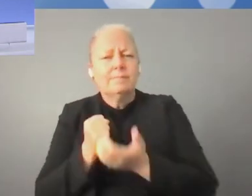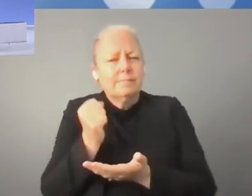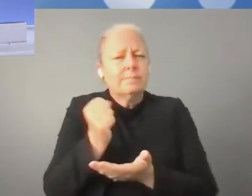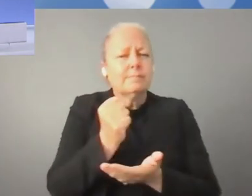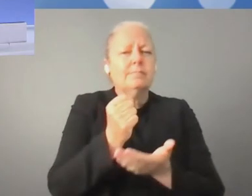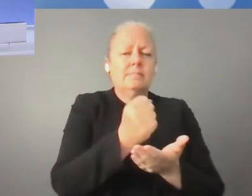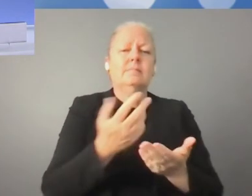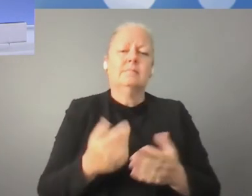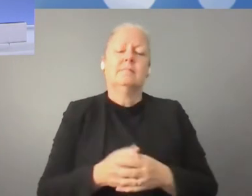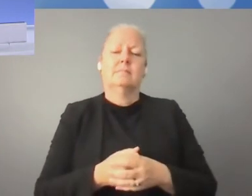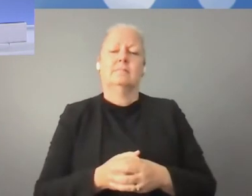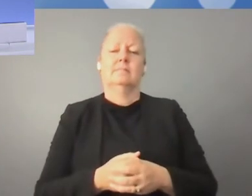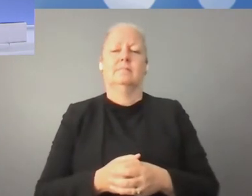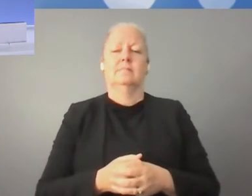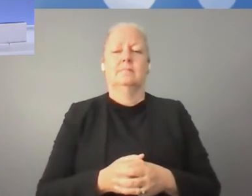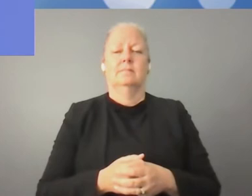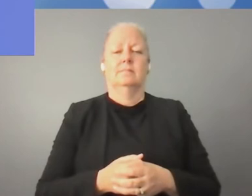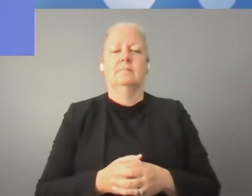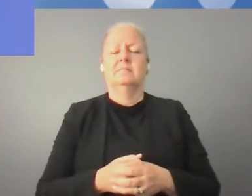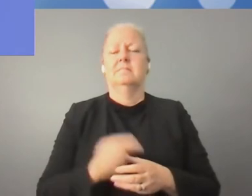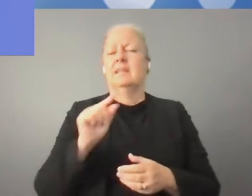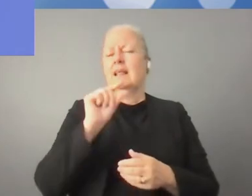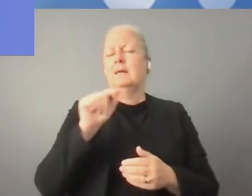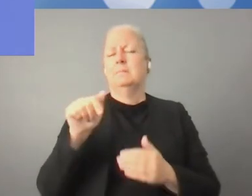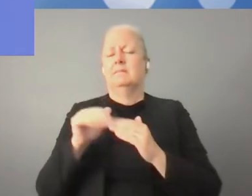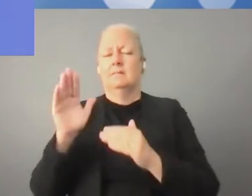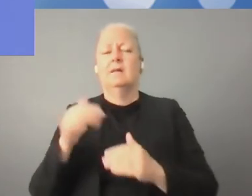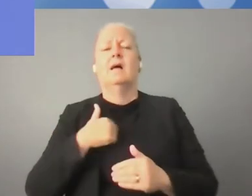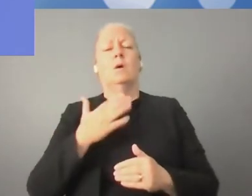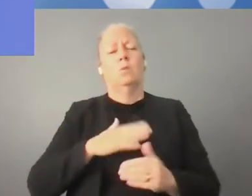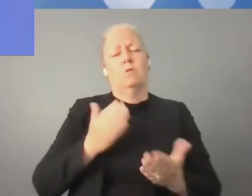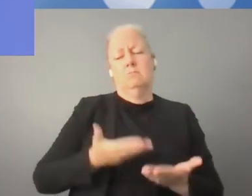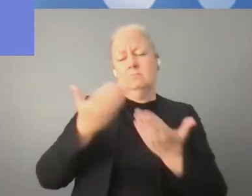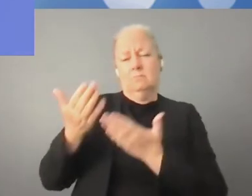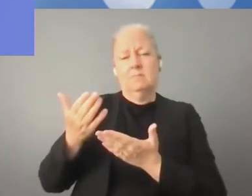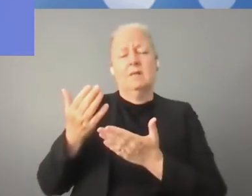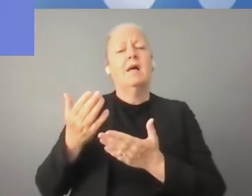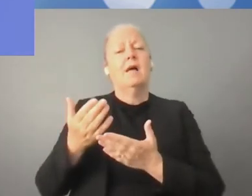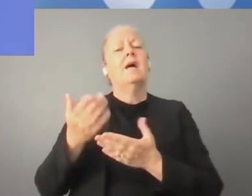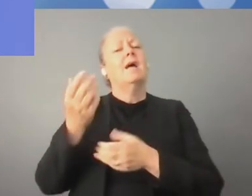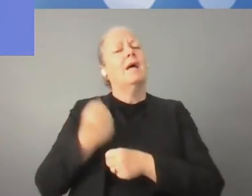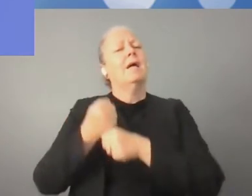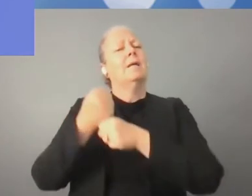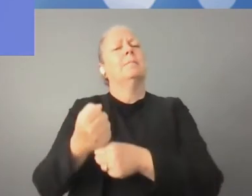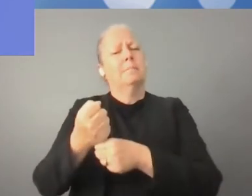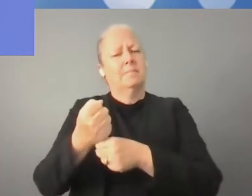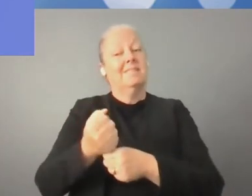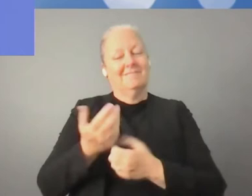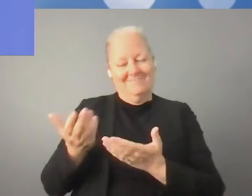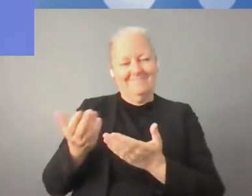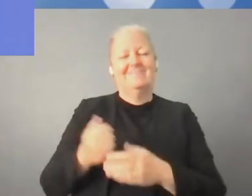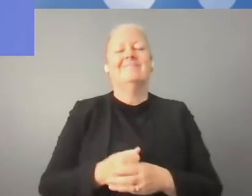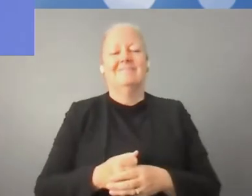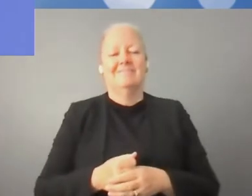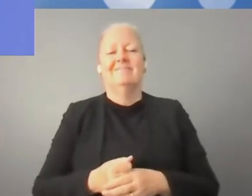apoyo de suma importancia y no me refiero apenas a estas primeras